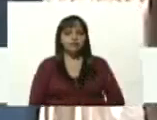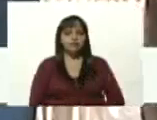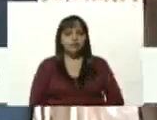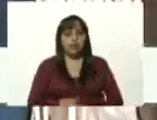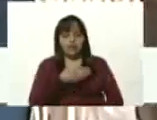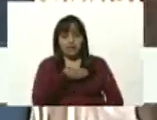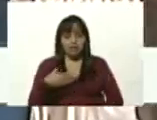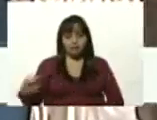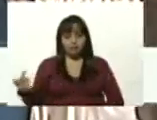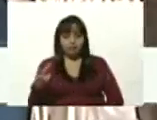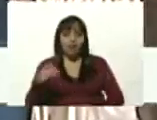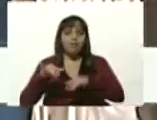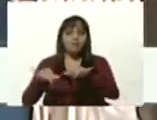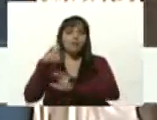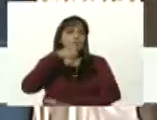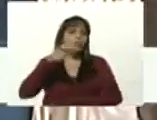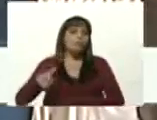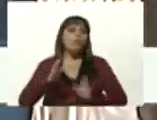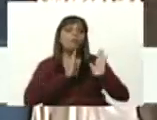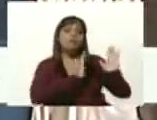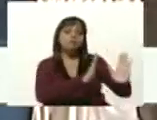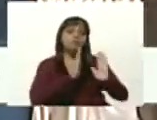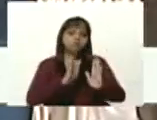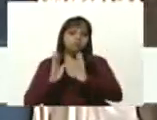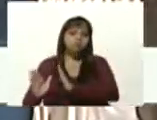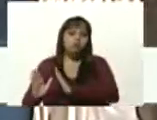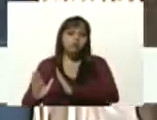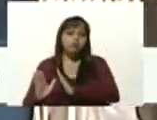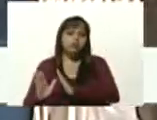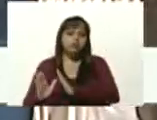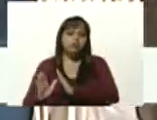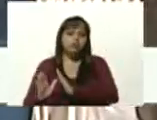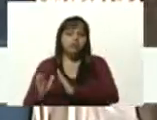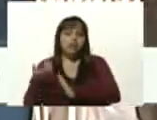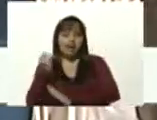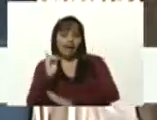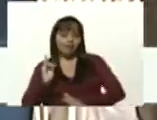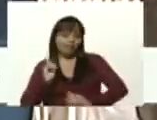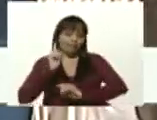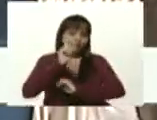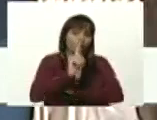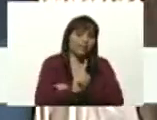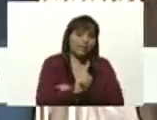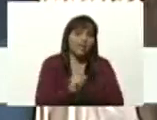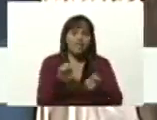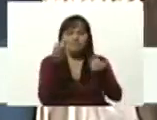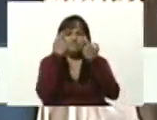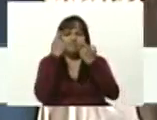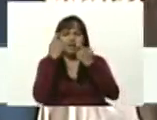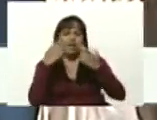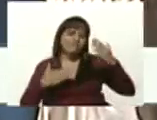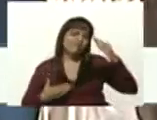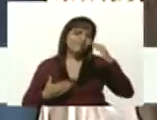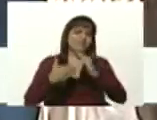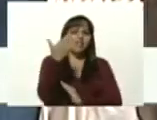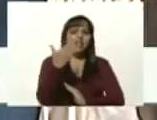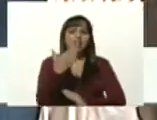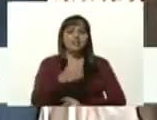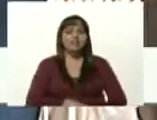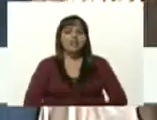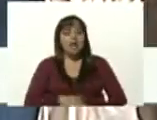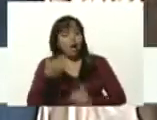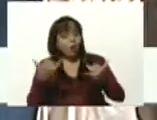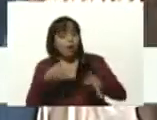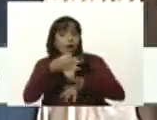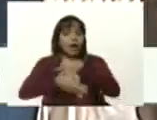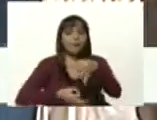que sea el poder popular organizado, que hoy da un paso al frente, se forma, trasciende las barreras, quien le dé un parte de lo